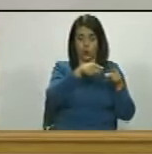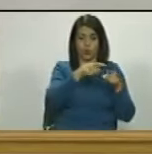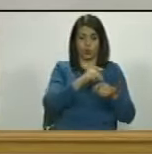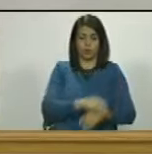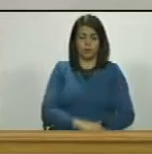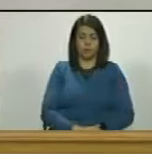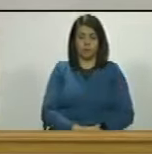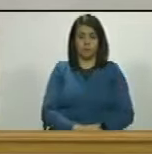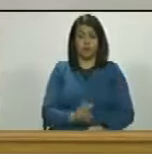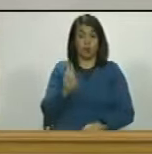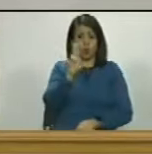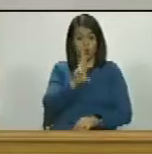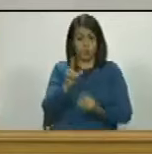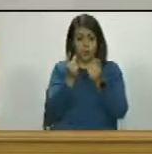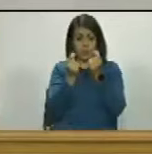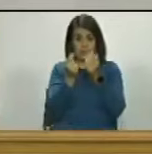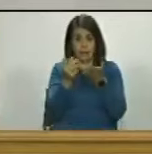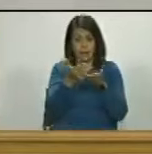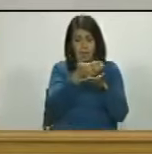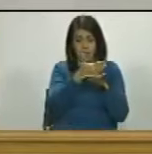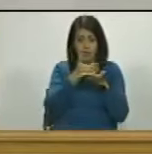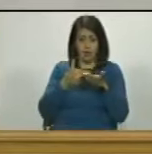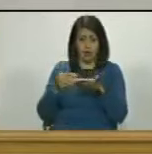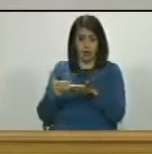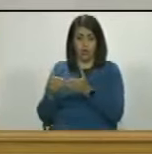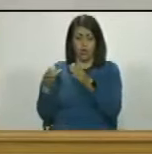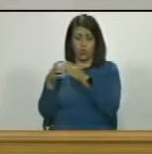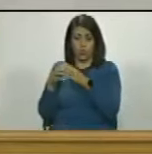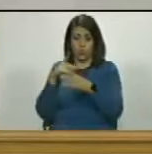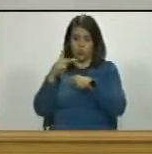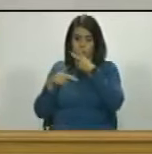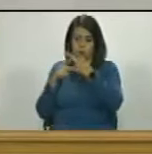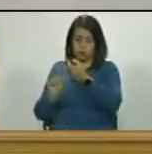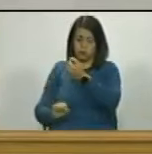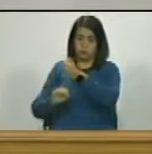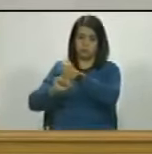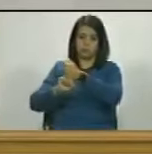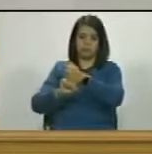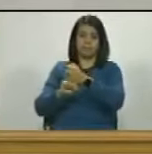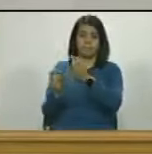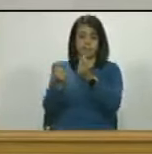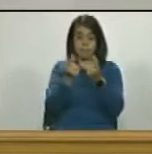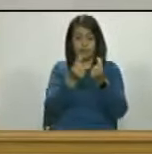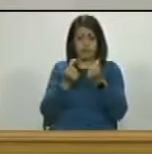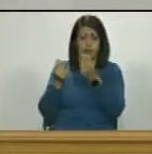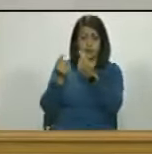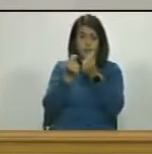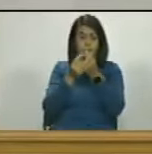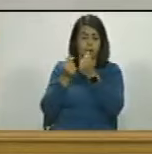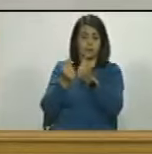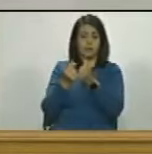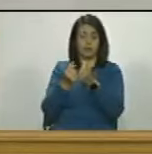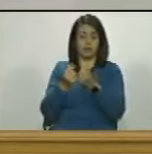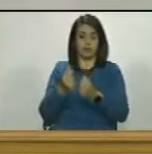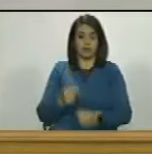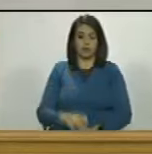en vez de utilizarlo para que ella mantenga su partido y para que ella financie las